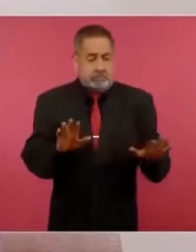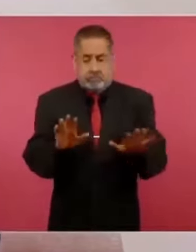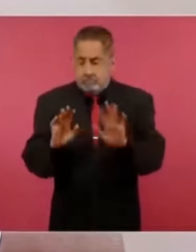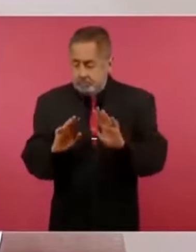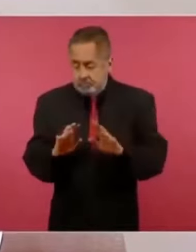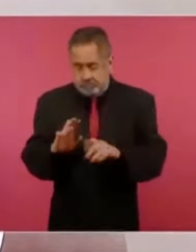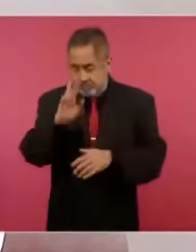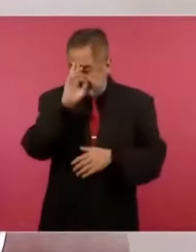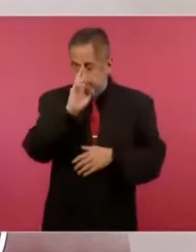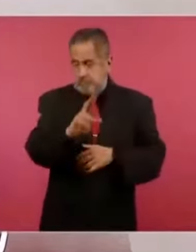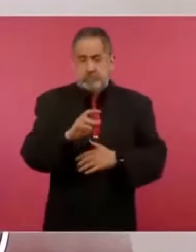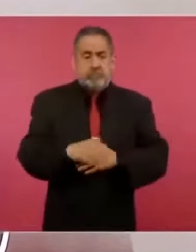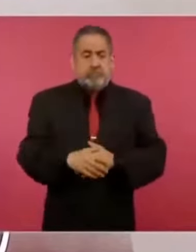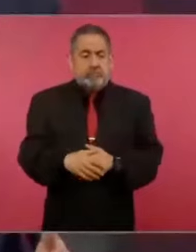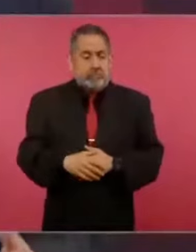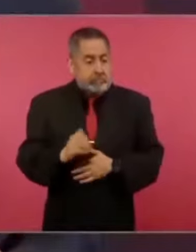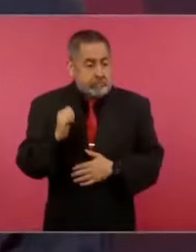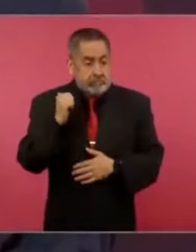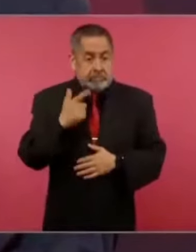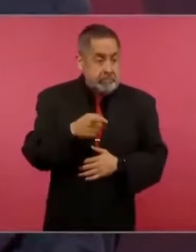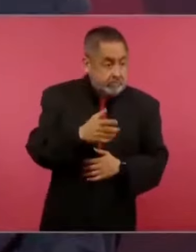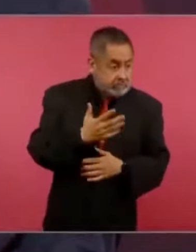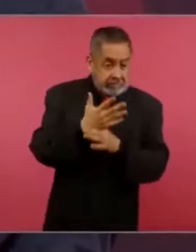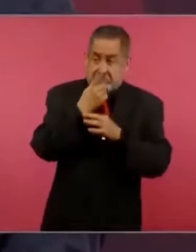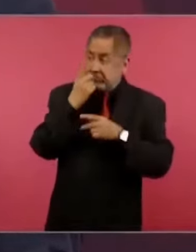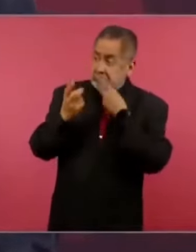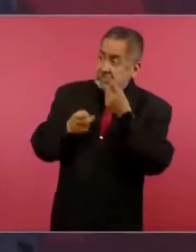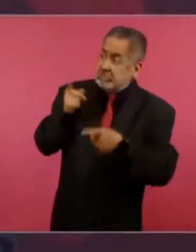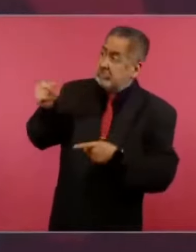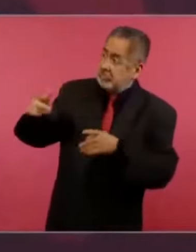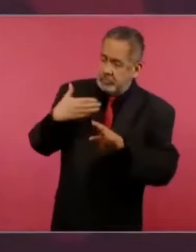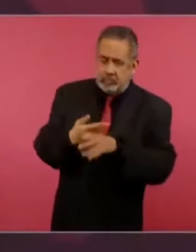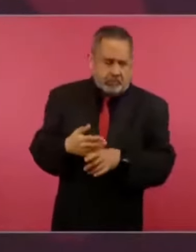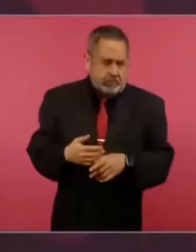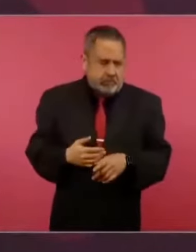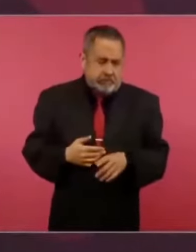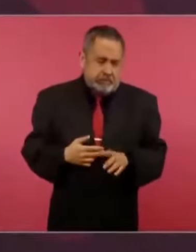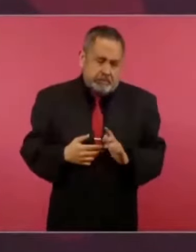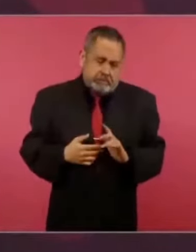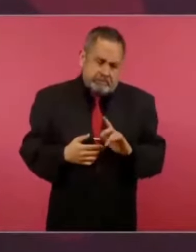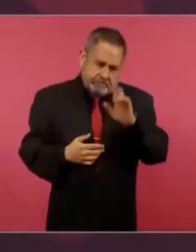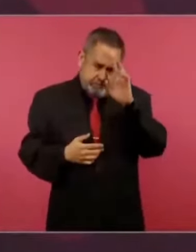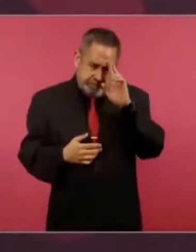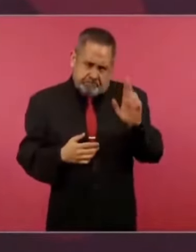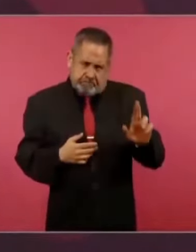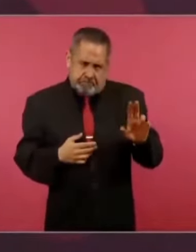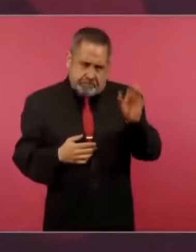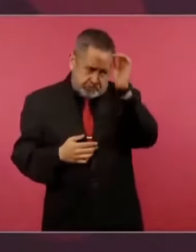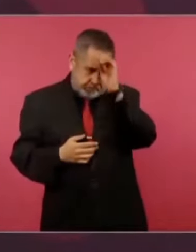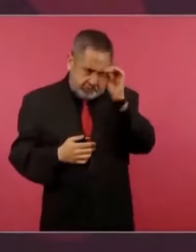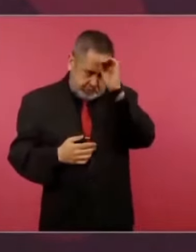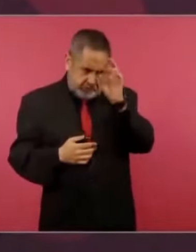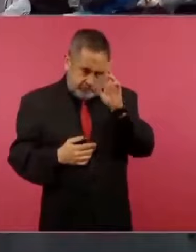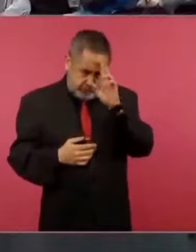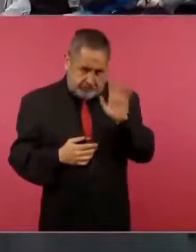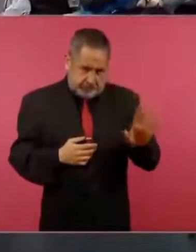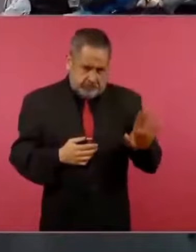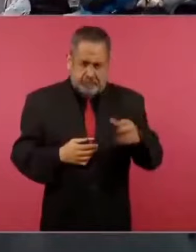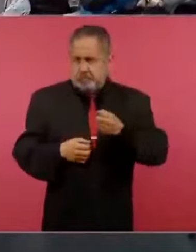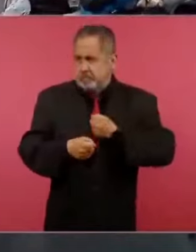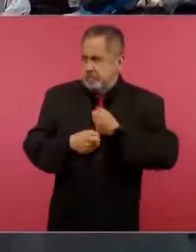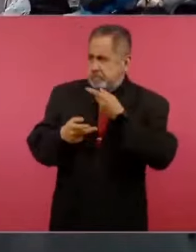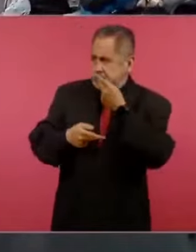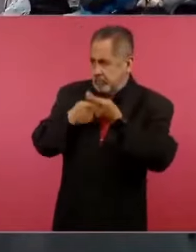alguien dijo eso, yo respeto su derecho a